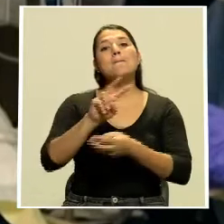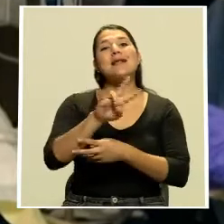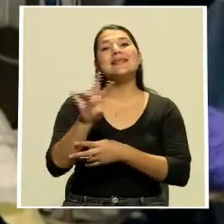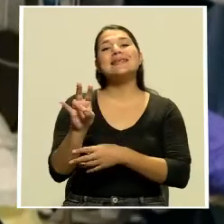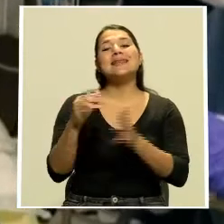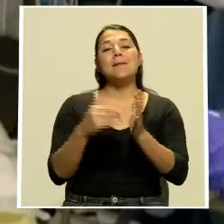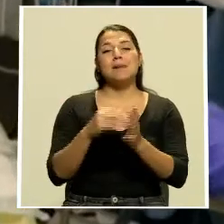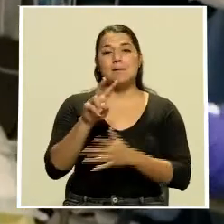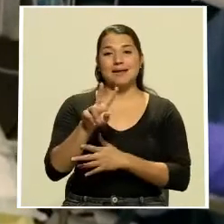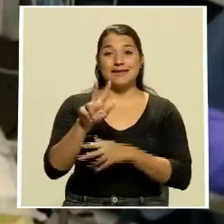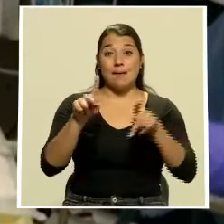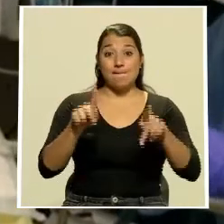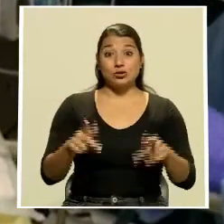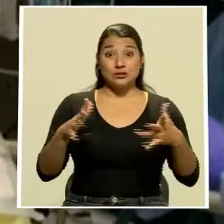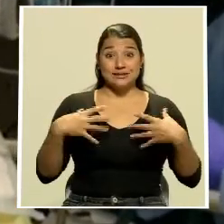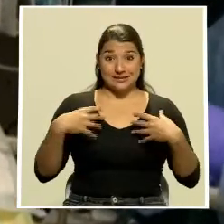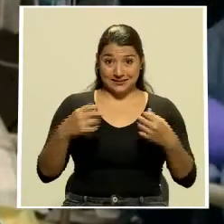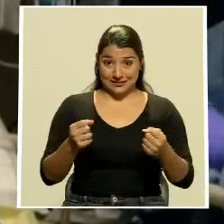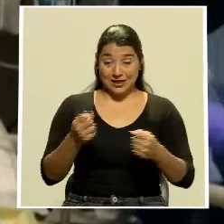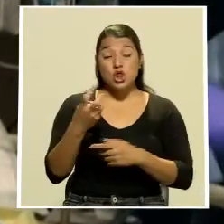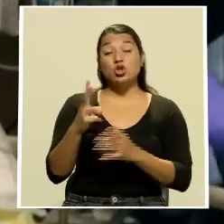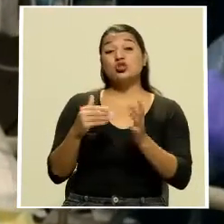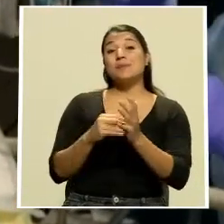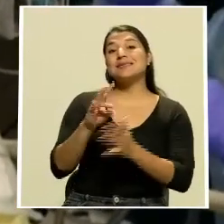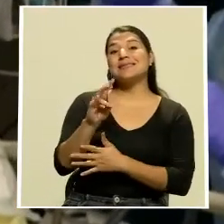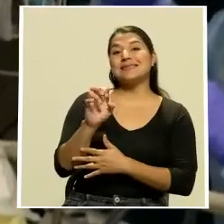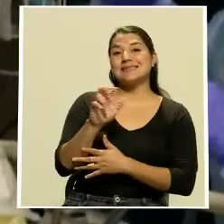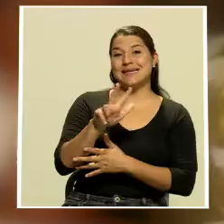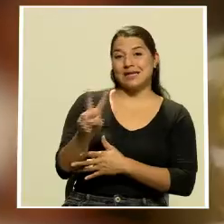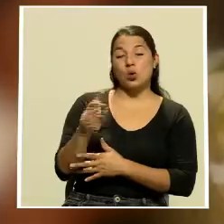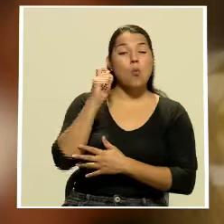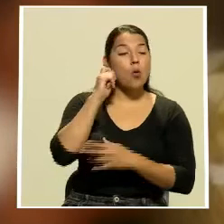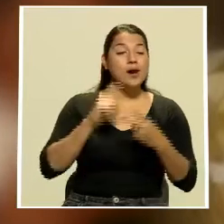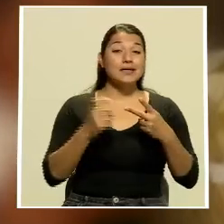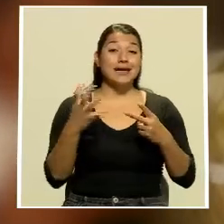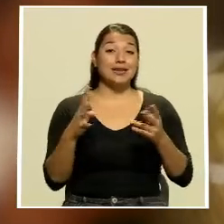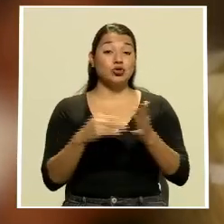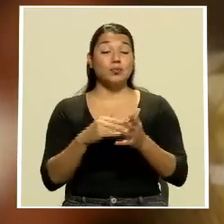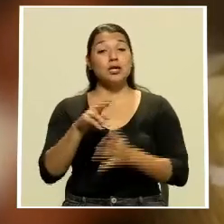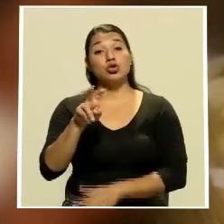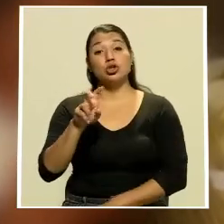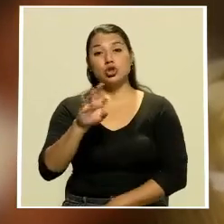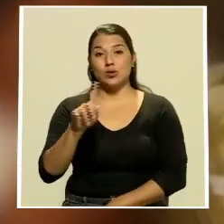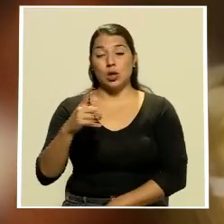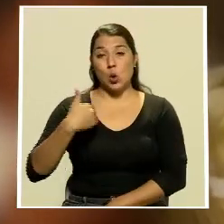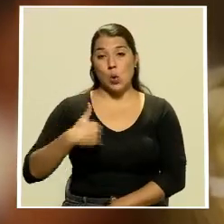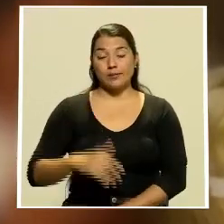recuperadas, de las cuales 12.732 son mujeres y 14.291 son hombres.